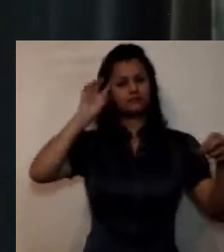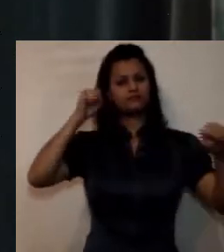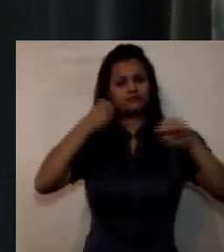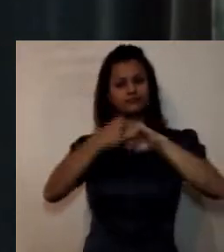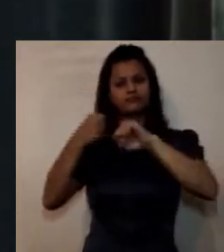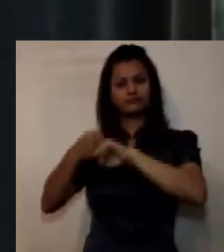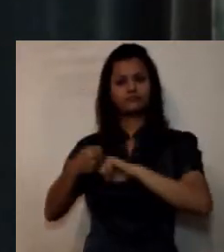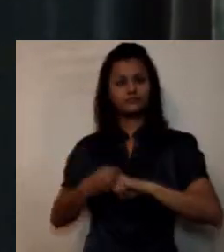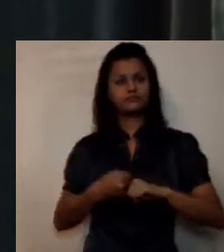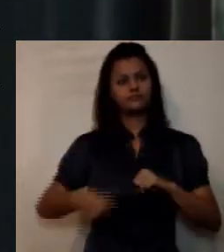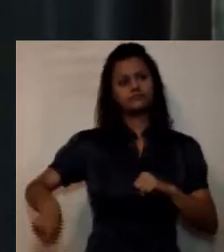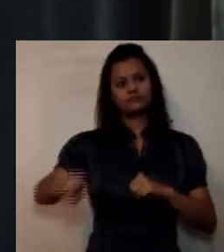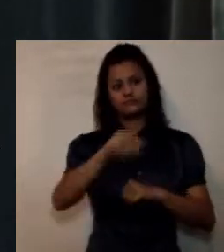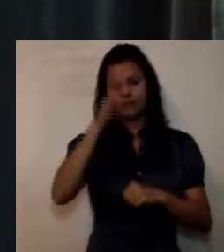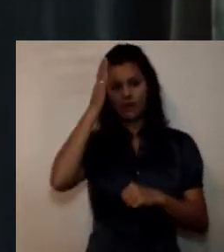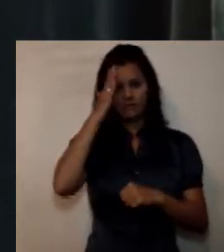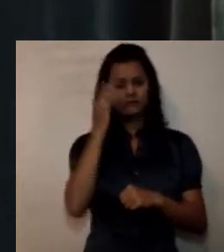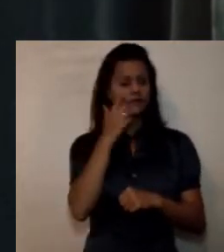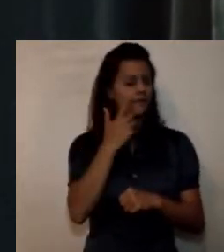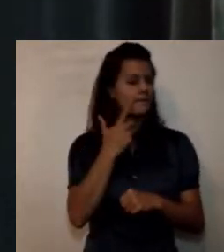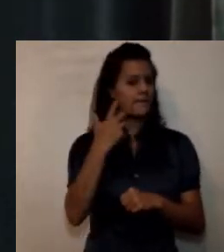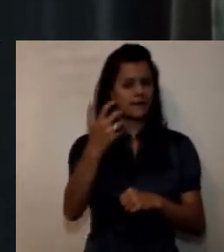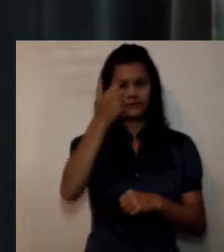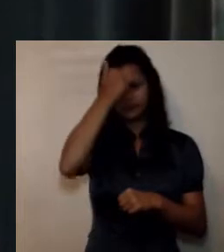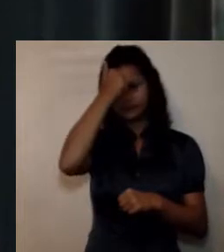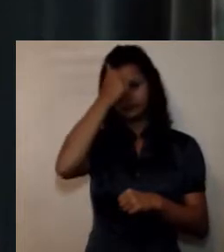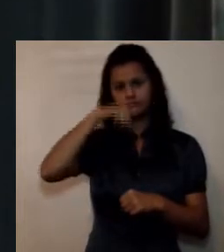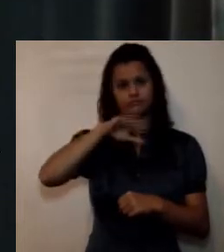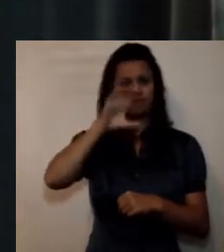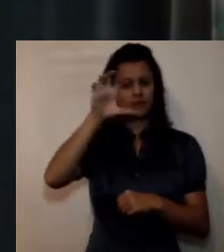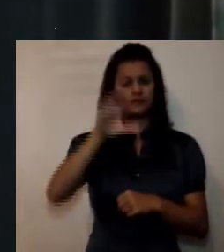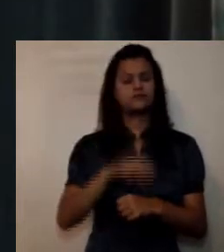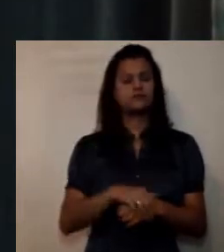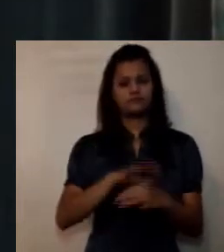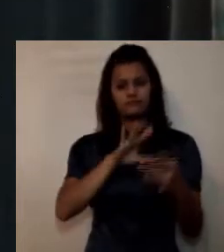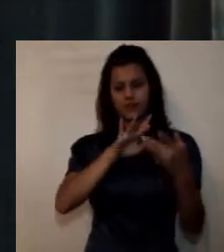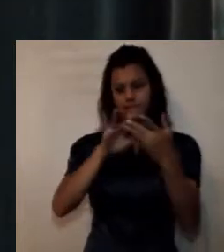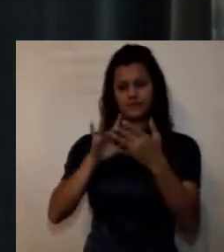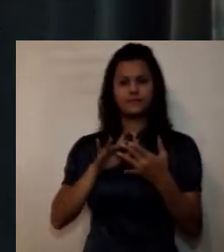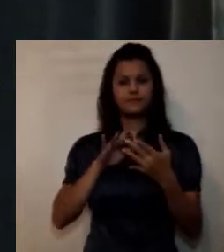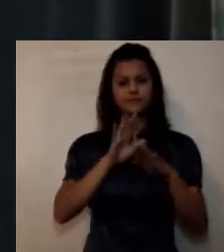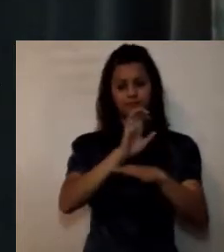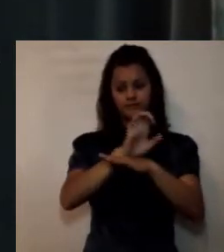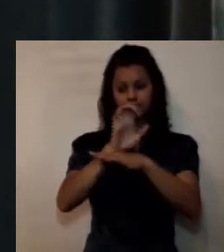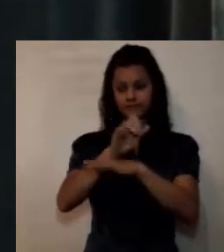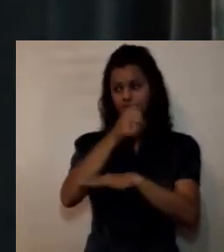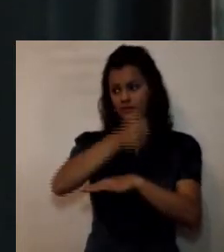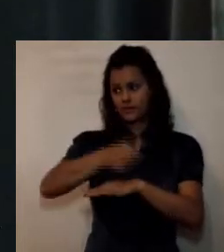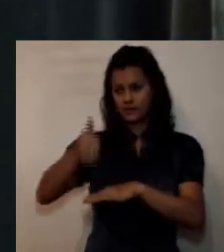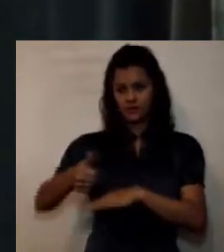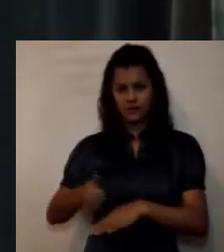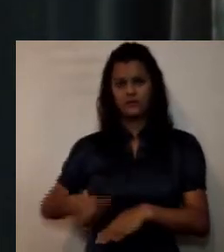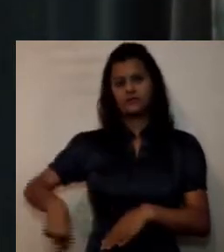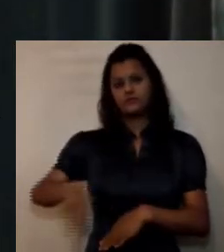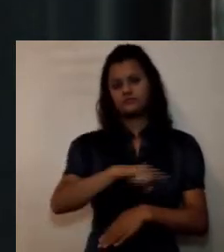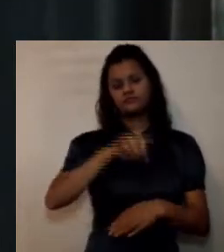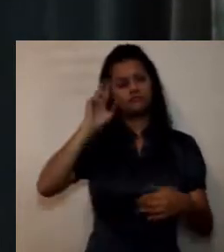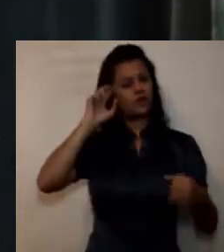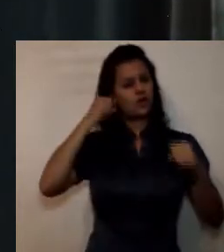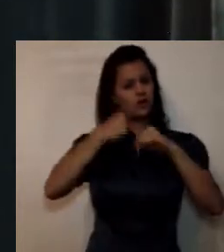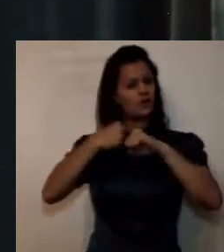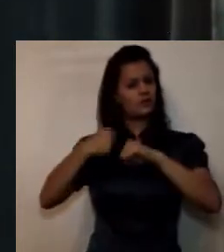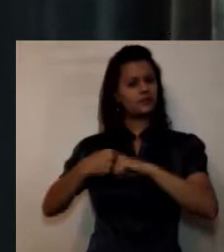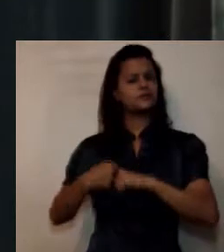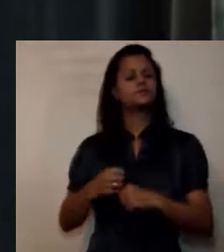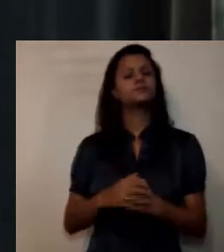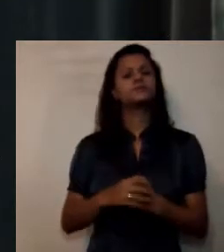es el clúster más grande que tiene el país con cada una de estas entidades tenemos diferentes convenios para